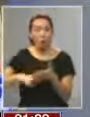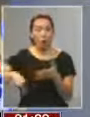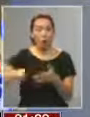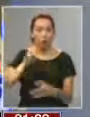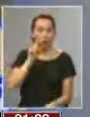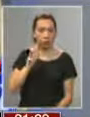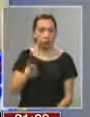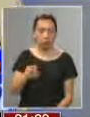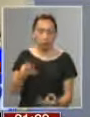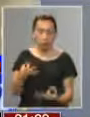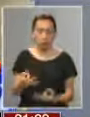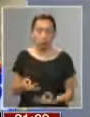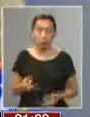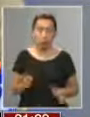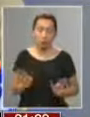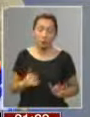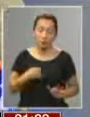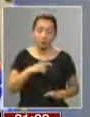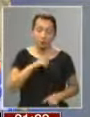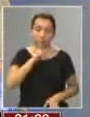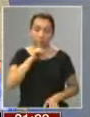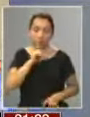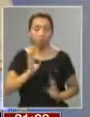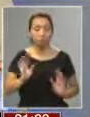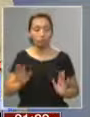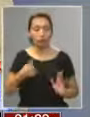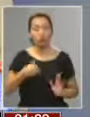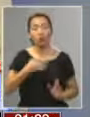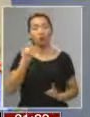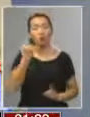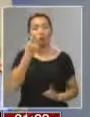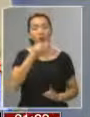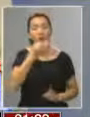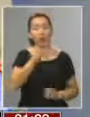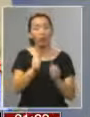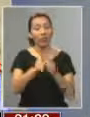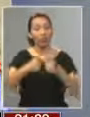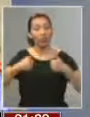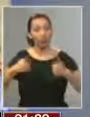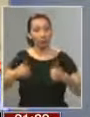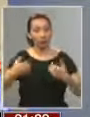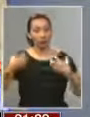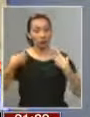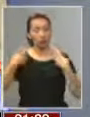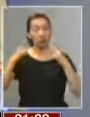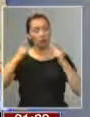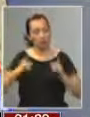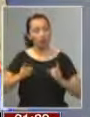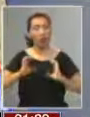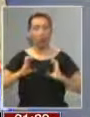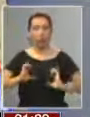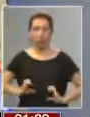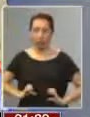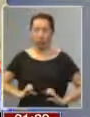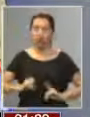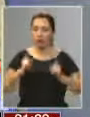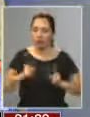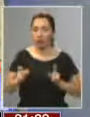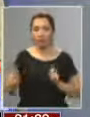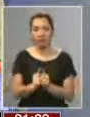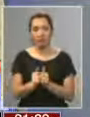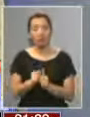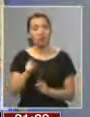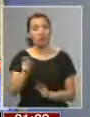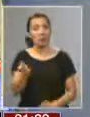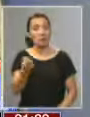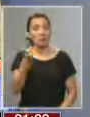reconocí el resultado. Yo no discutí el resultado. Yo discuto que las directivas tienen que tener un componente ético de fondo. Y allí hubo